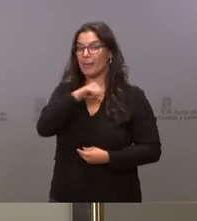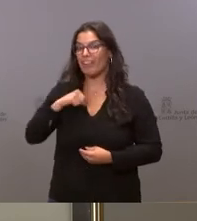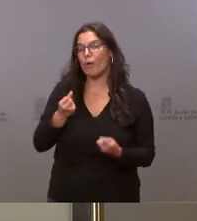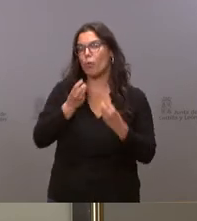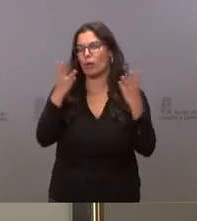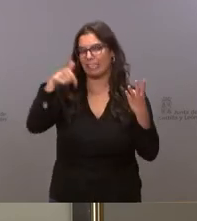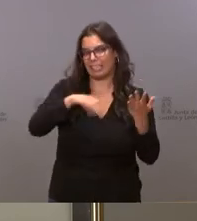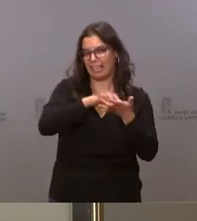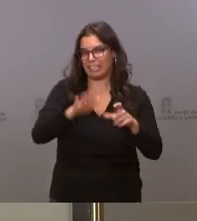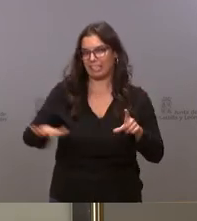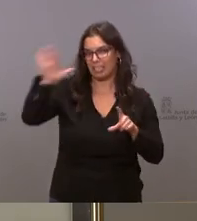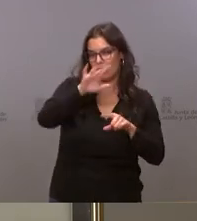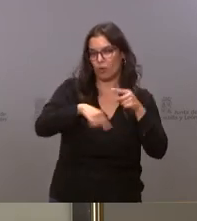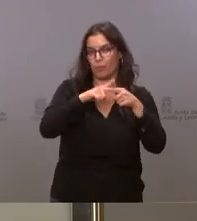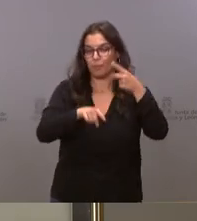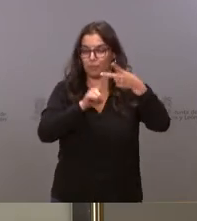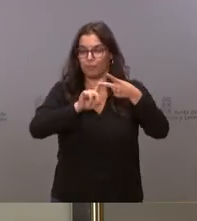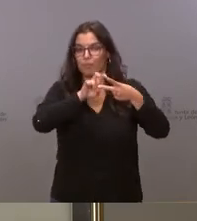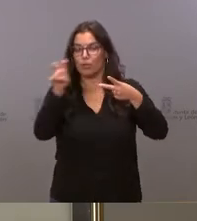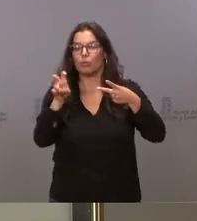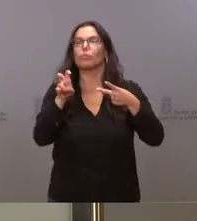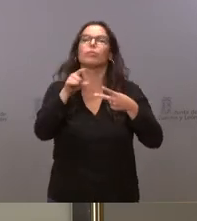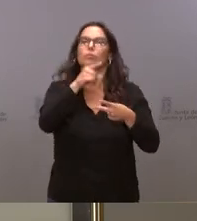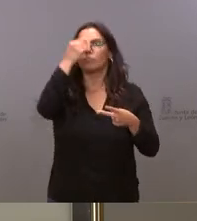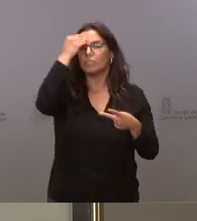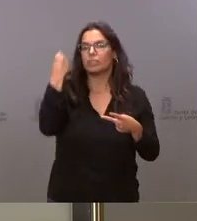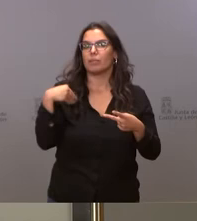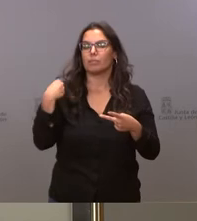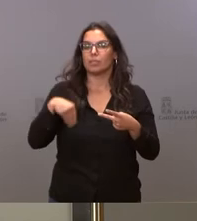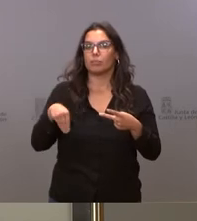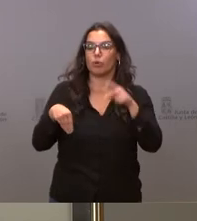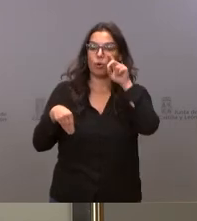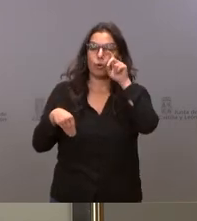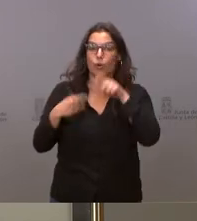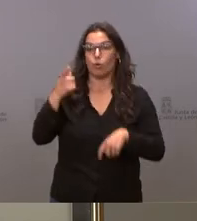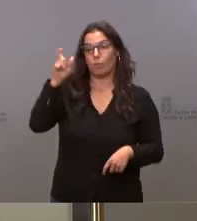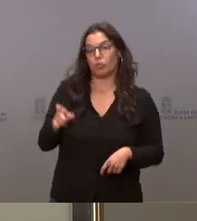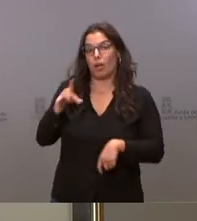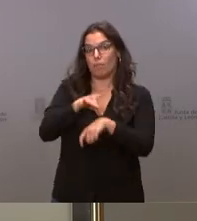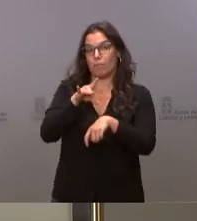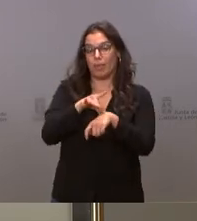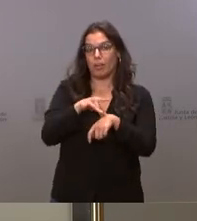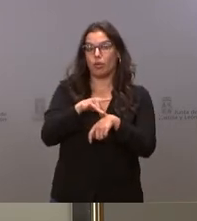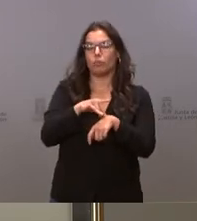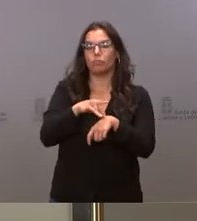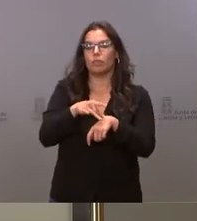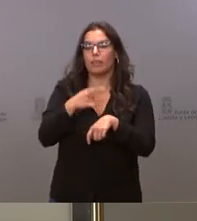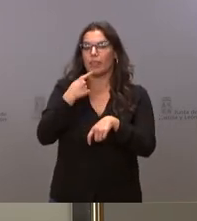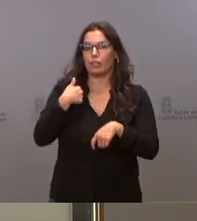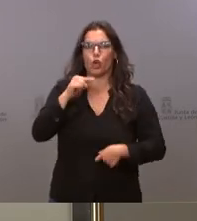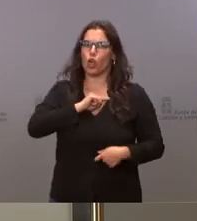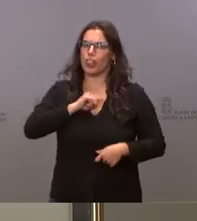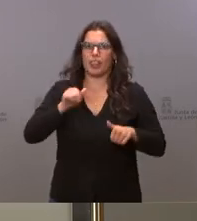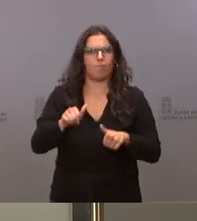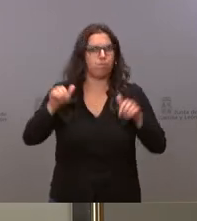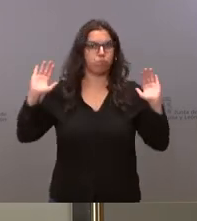luego ¿qué le parece que el gobierno plantee modificar la objeción de conciencia de los médicos para que no pese o pondere más que